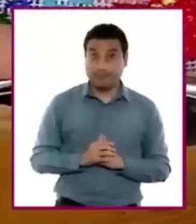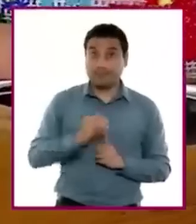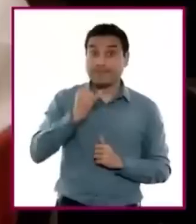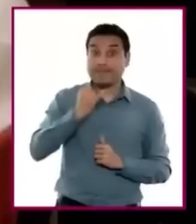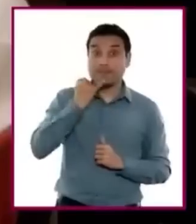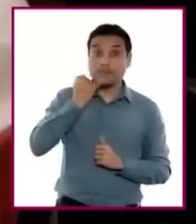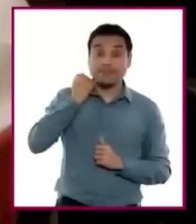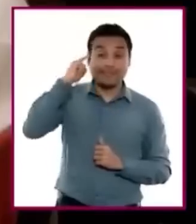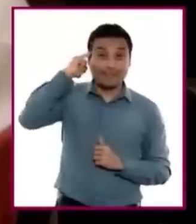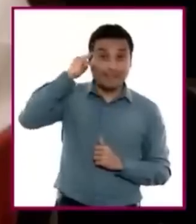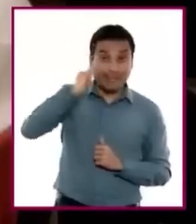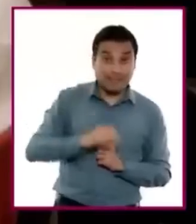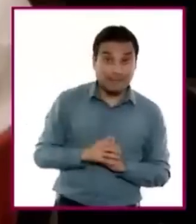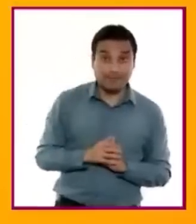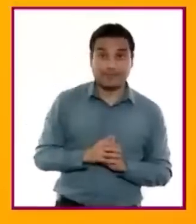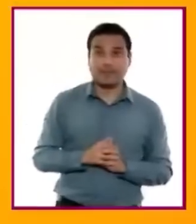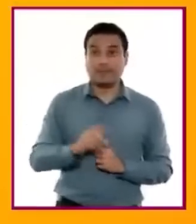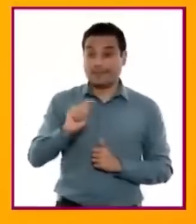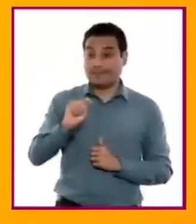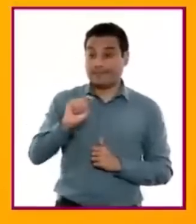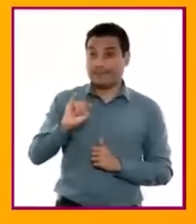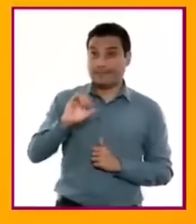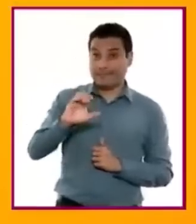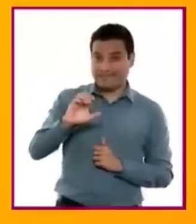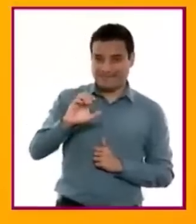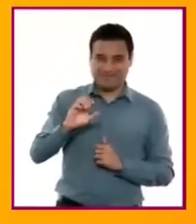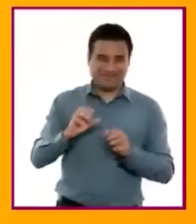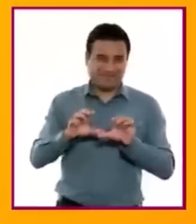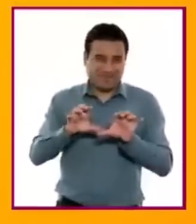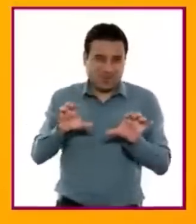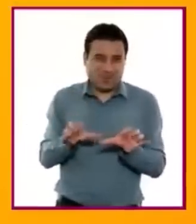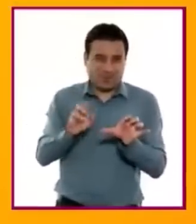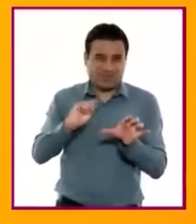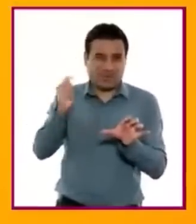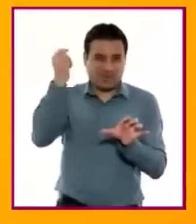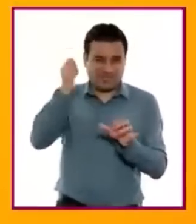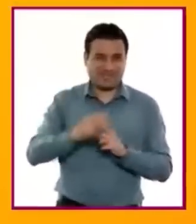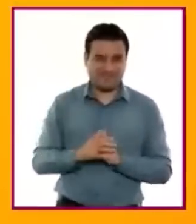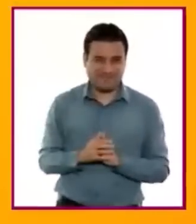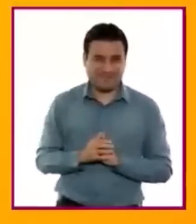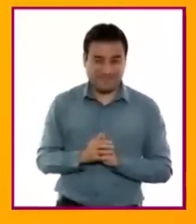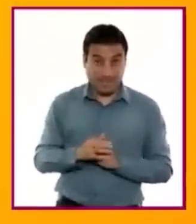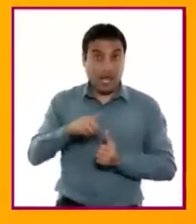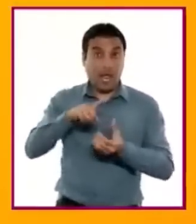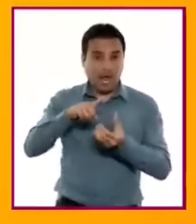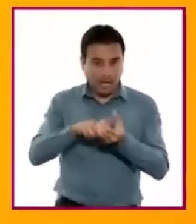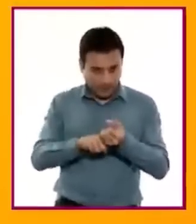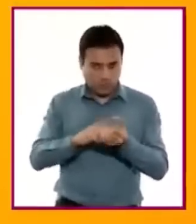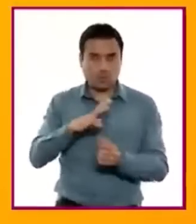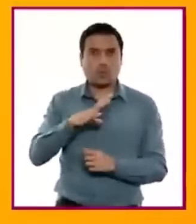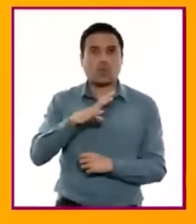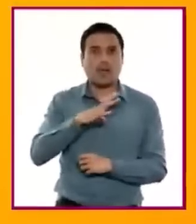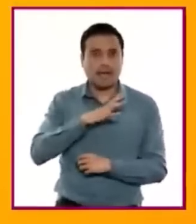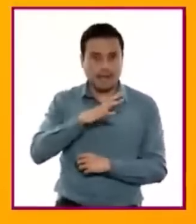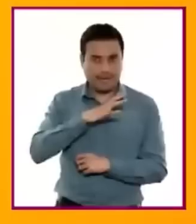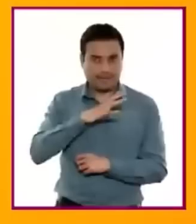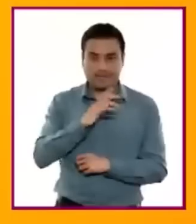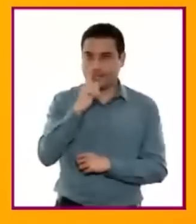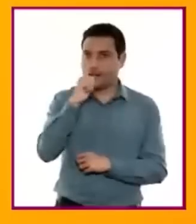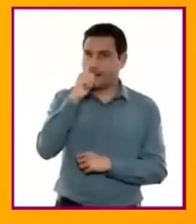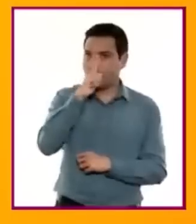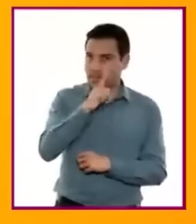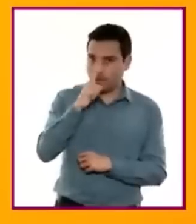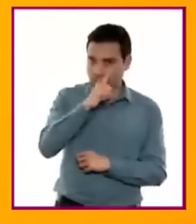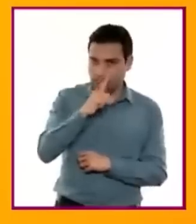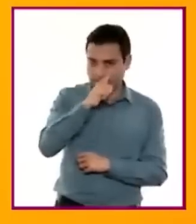y de las tecnologías digitales, el dinamismo de las prácticas sociales de los lenguajes está generando prácticas letradas que deben